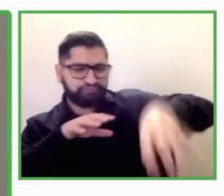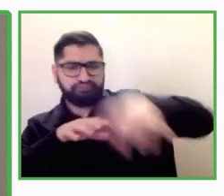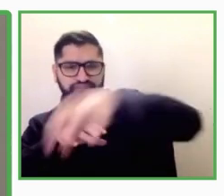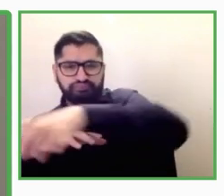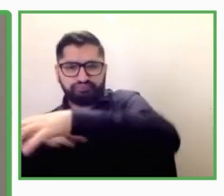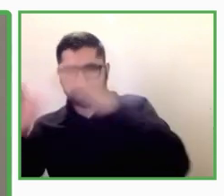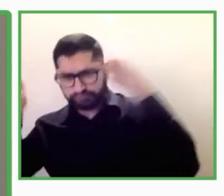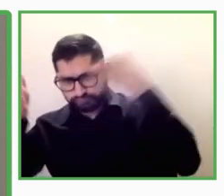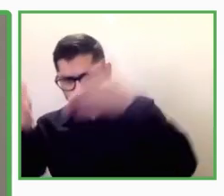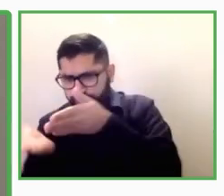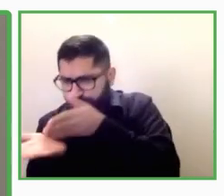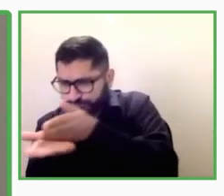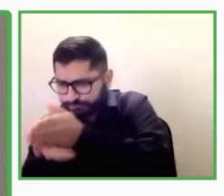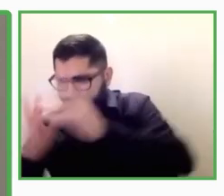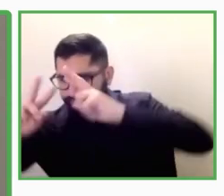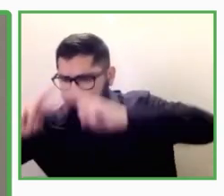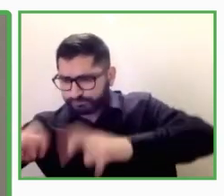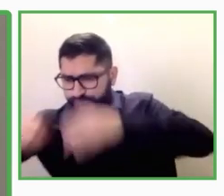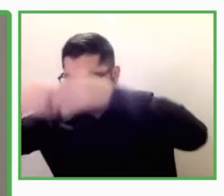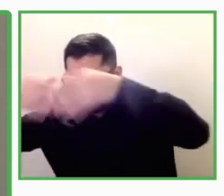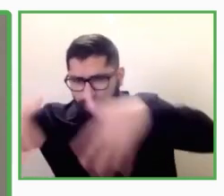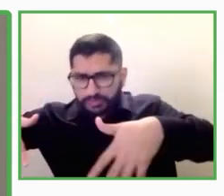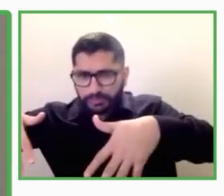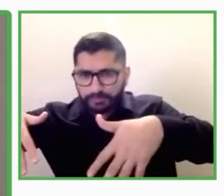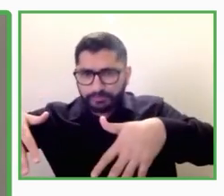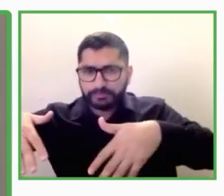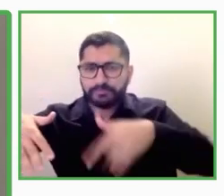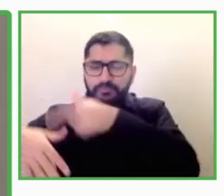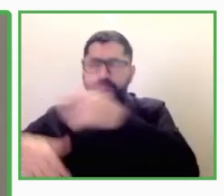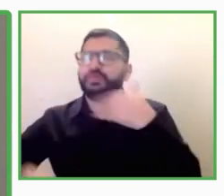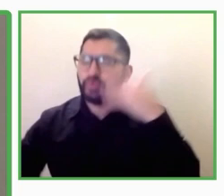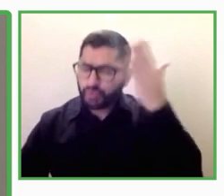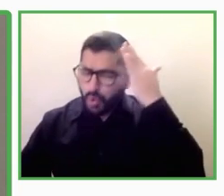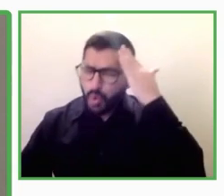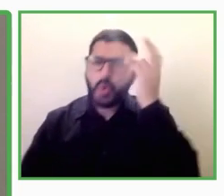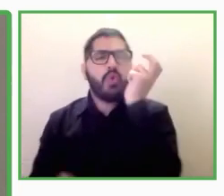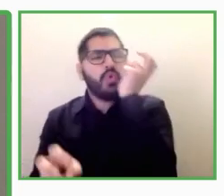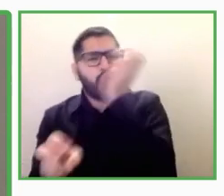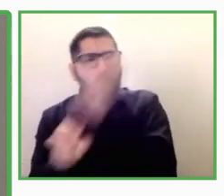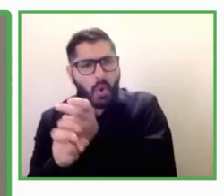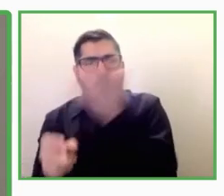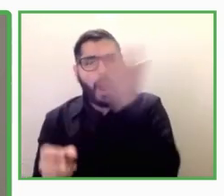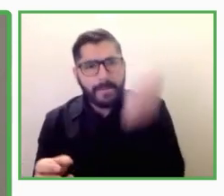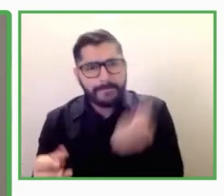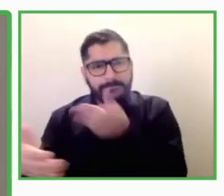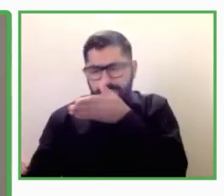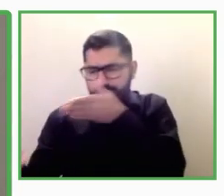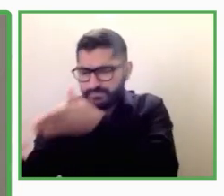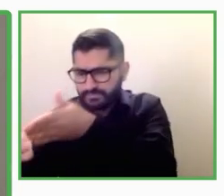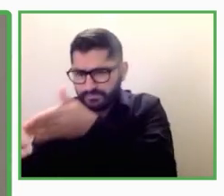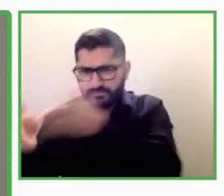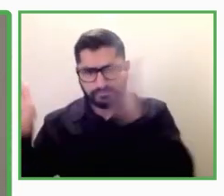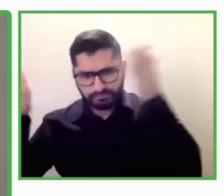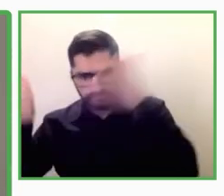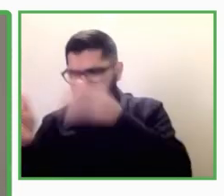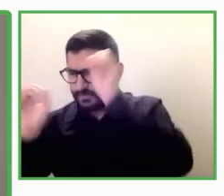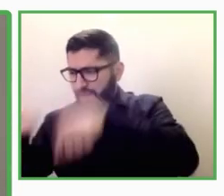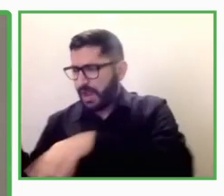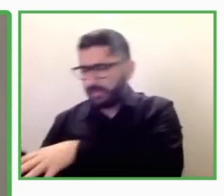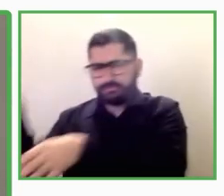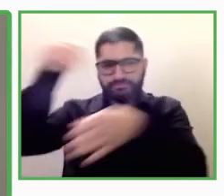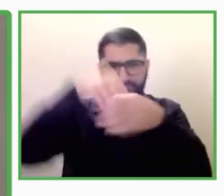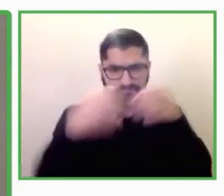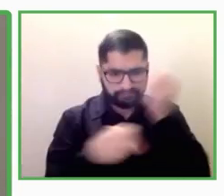entrar en el mercado de trabajo o cualquier otro elemento que sea relevante conocer. El segundo elemento fundamental cuando nosotros afrontamos como grupo social